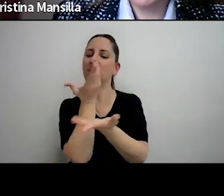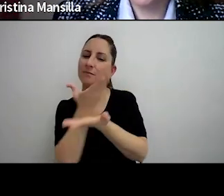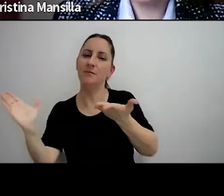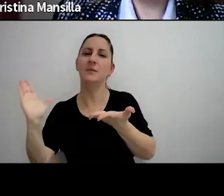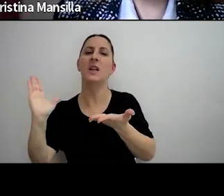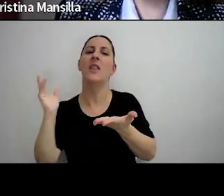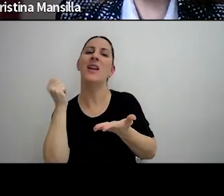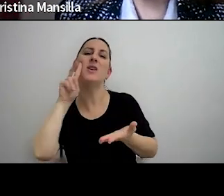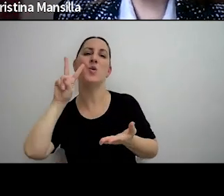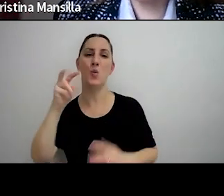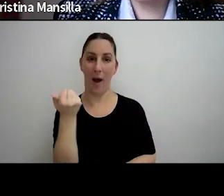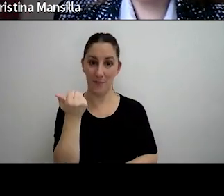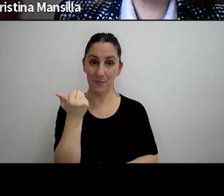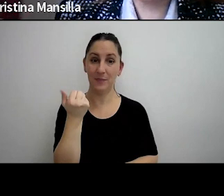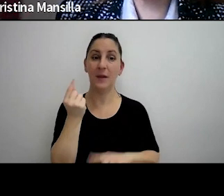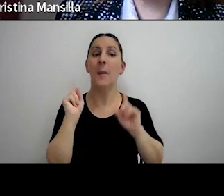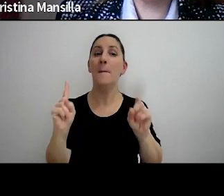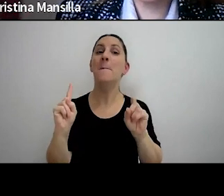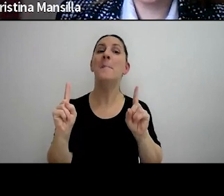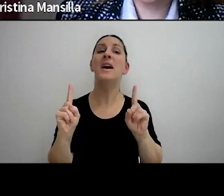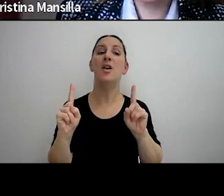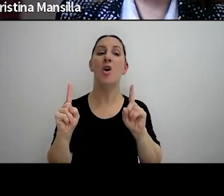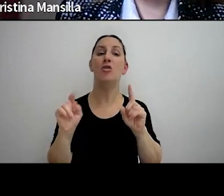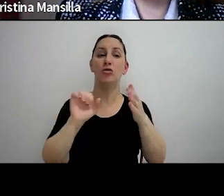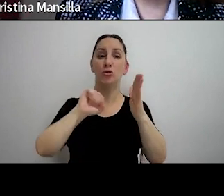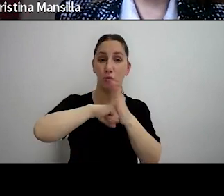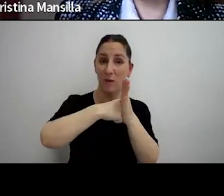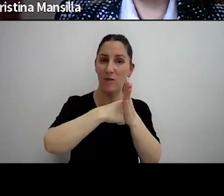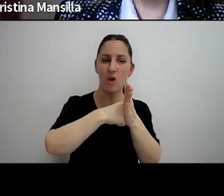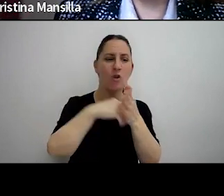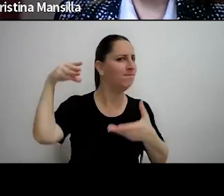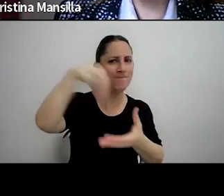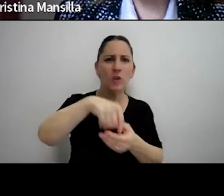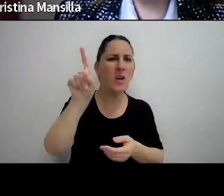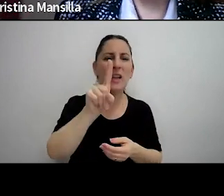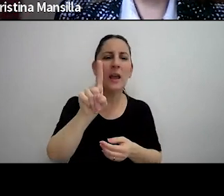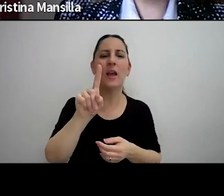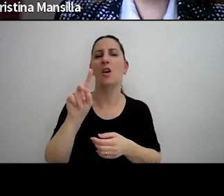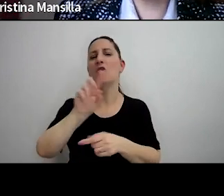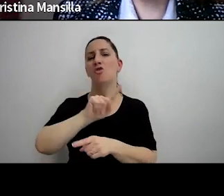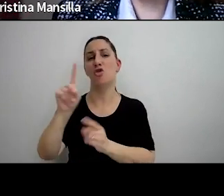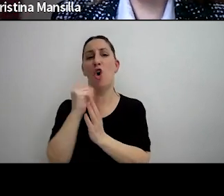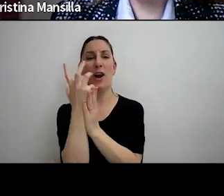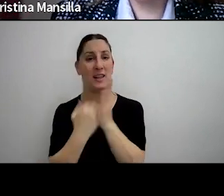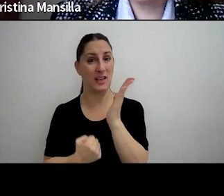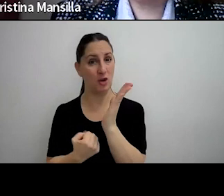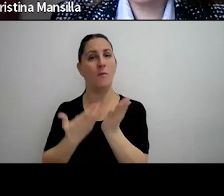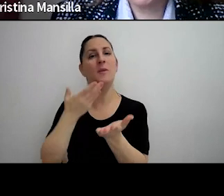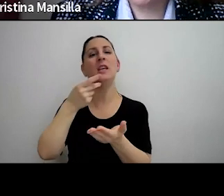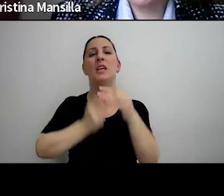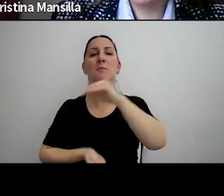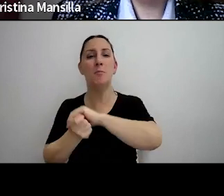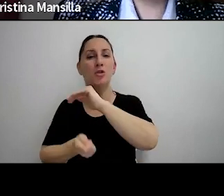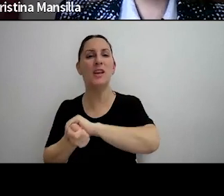a valor agregado, pero excluye de la suspensión a la no retención sobre importaciones